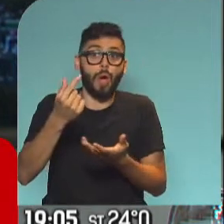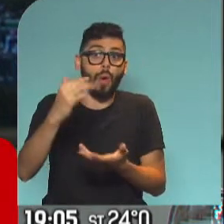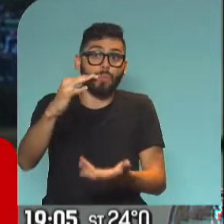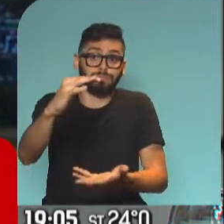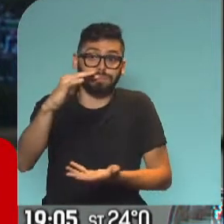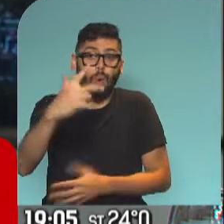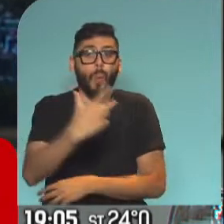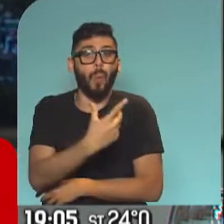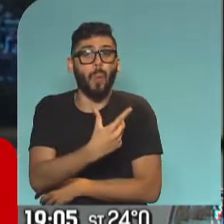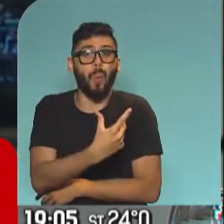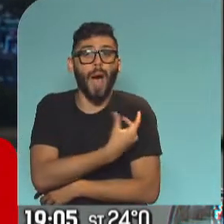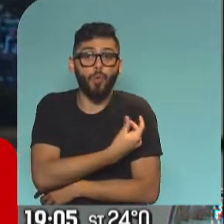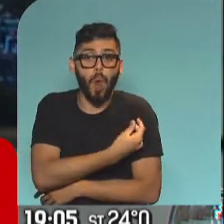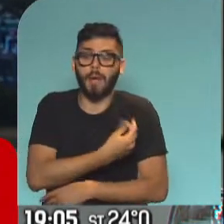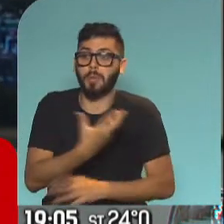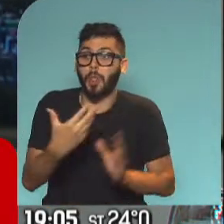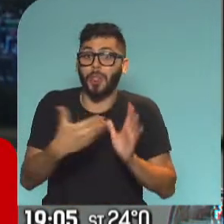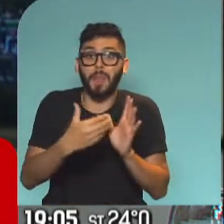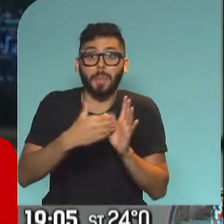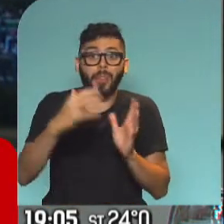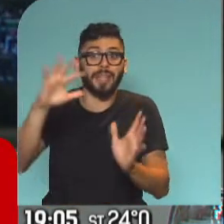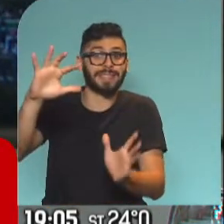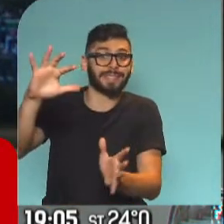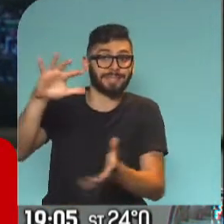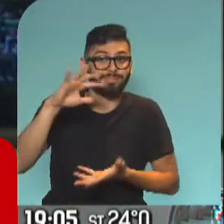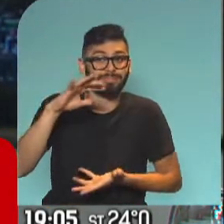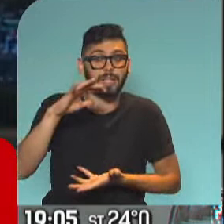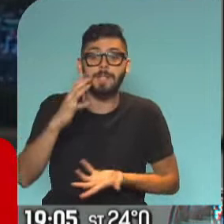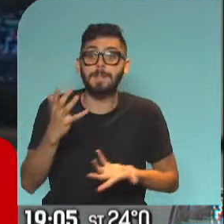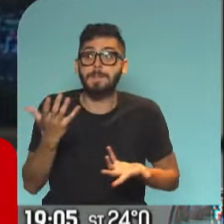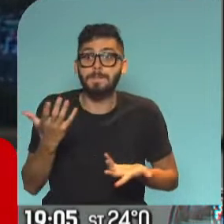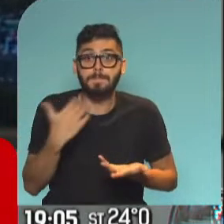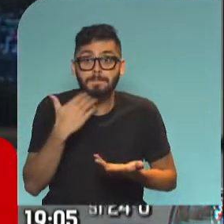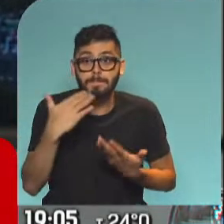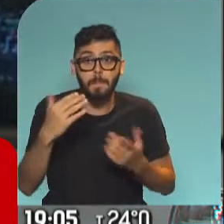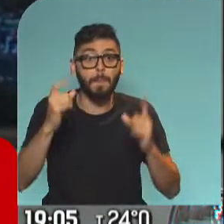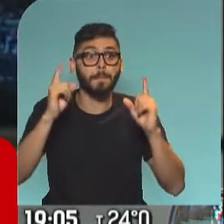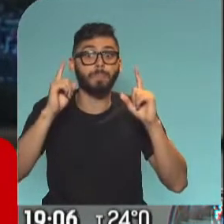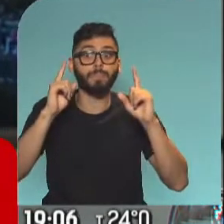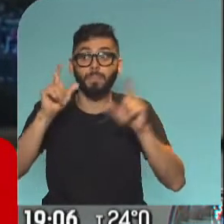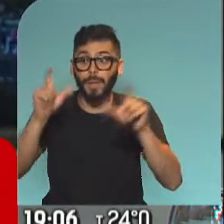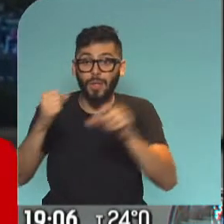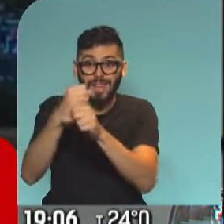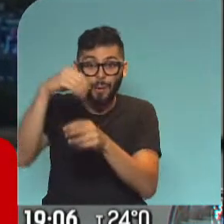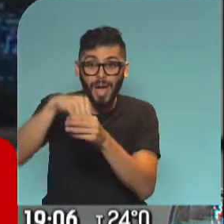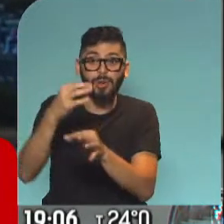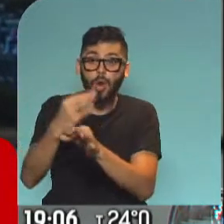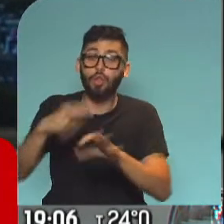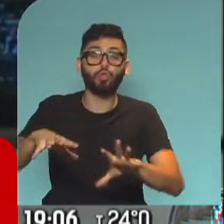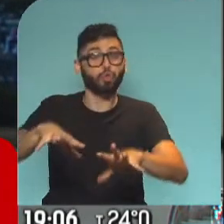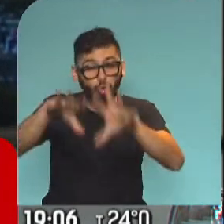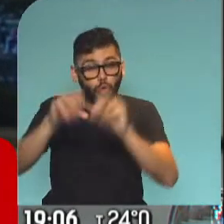dependerá la producción que llegue desde otros países. Entonces nadie puede garantizar que todo el personal docente esté vacunado